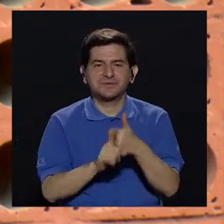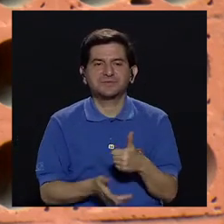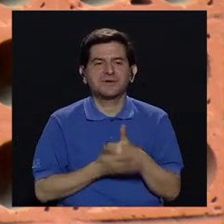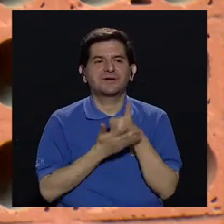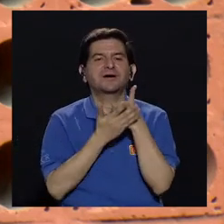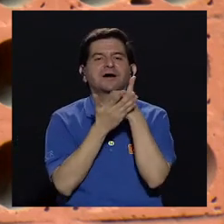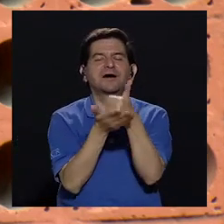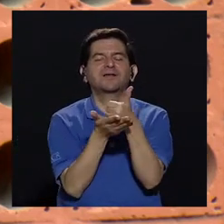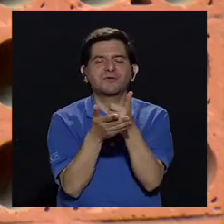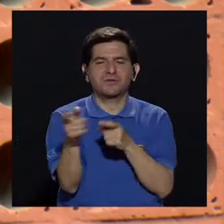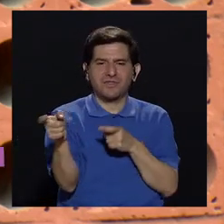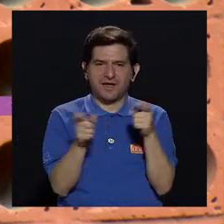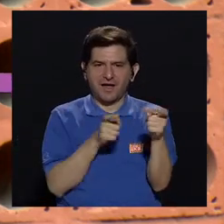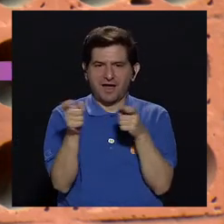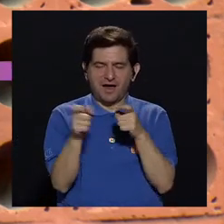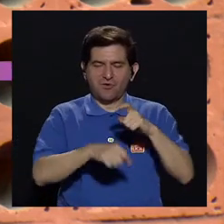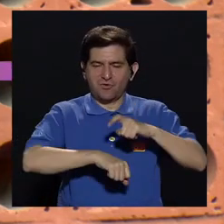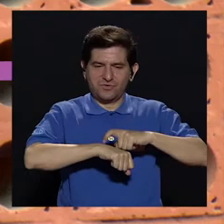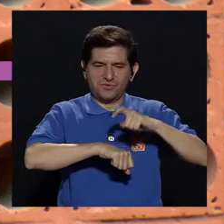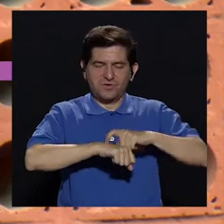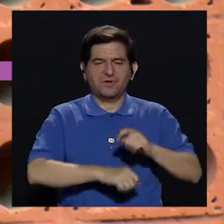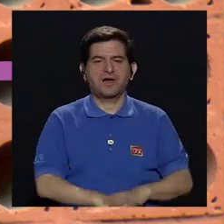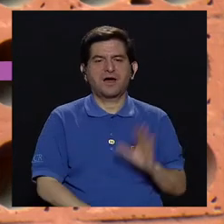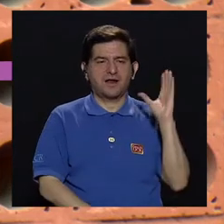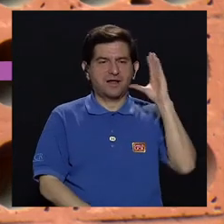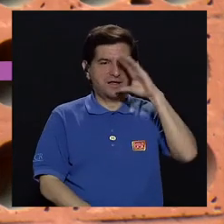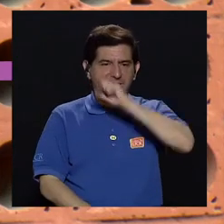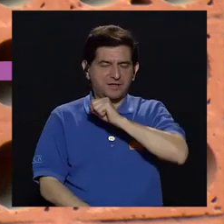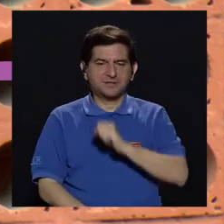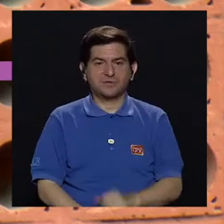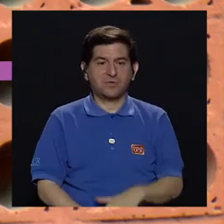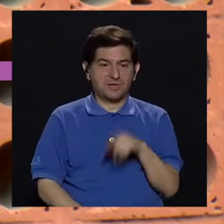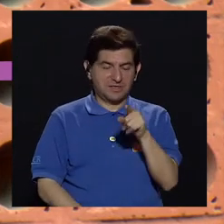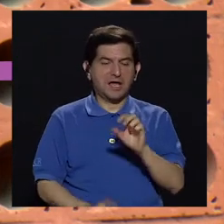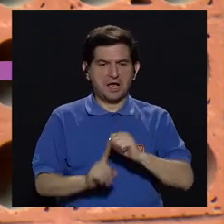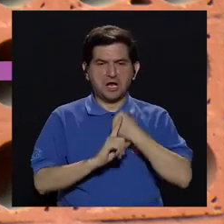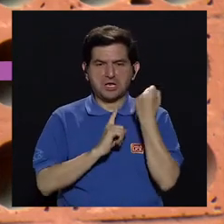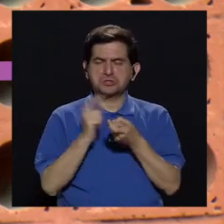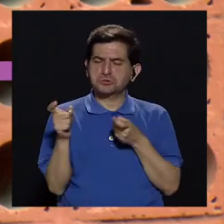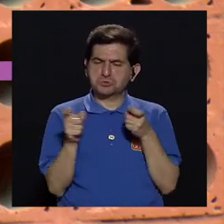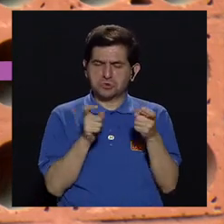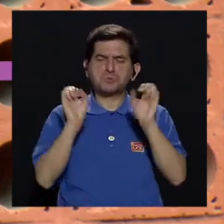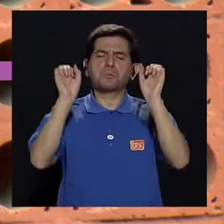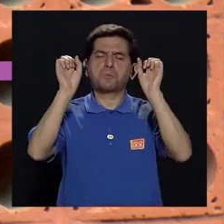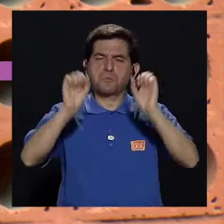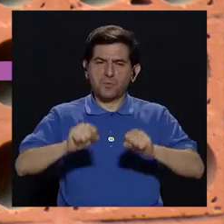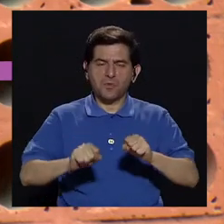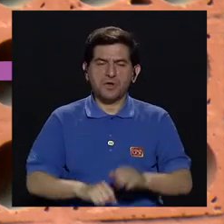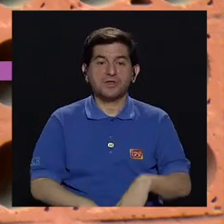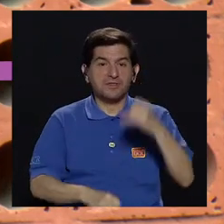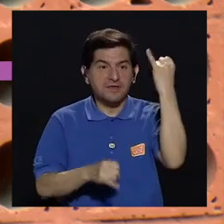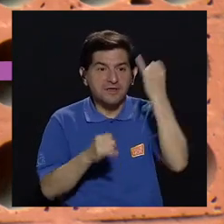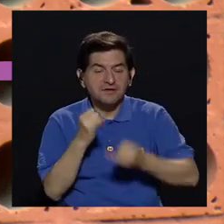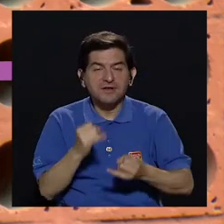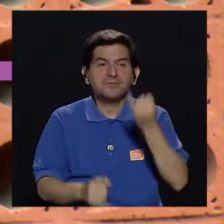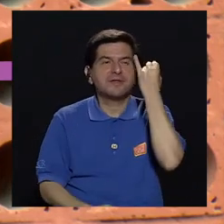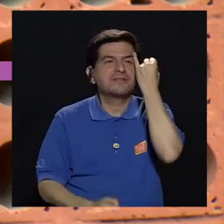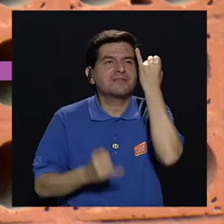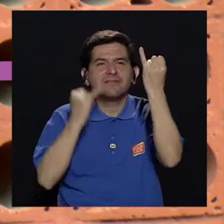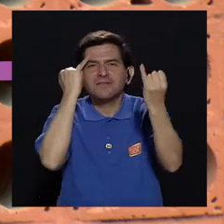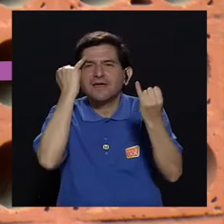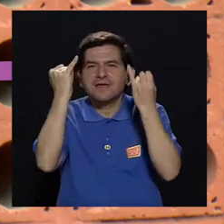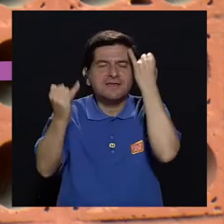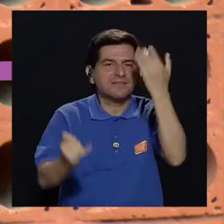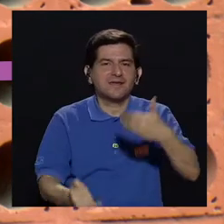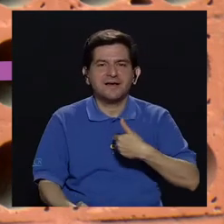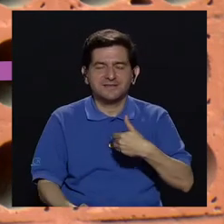encargar de ayudarlo a controlarse en el momento, al darse cuenta que puede ejercer una situación. Y, por último, las ideas, las